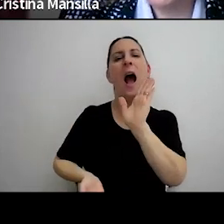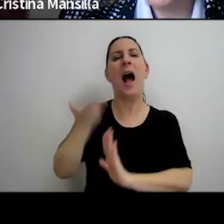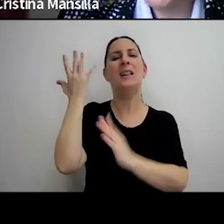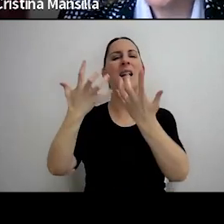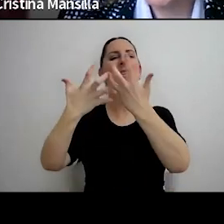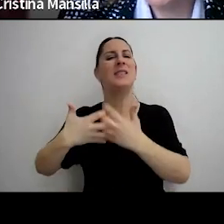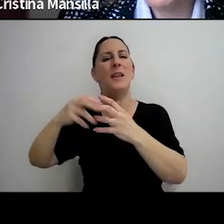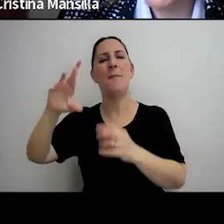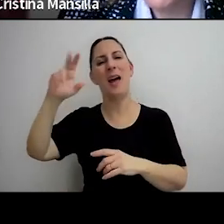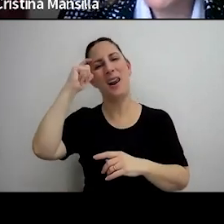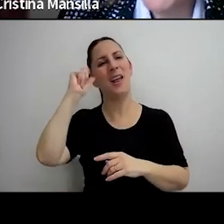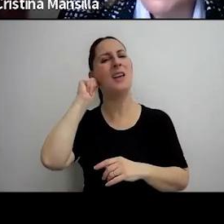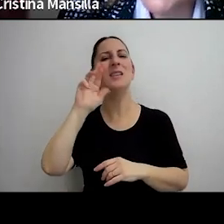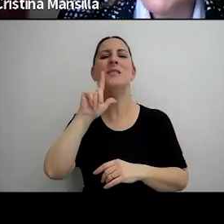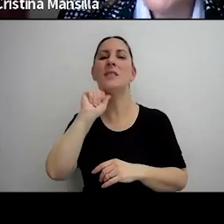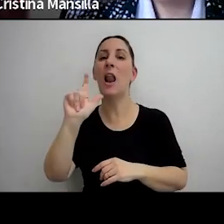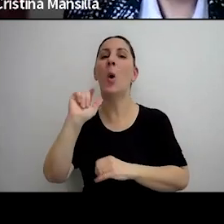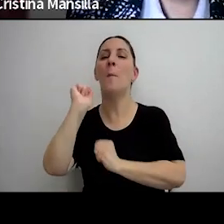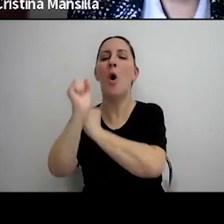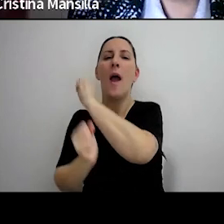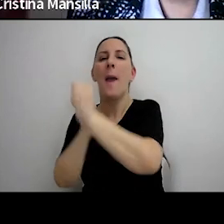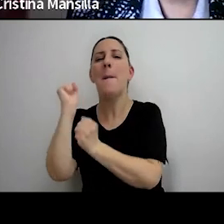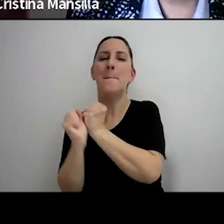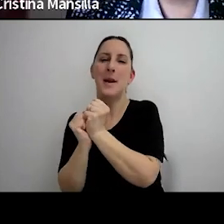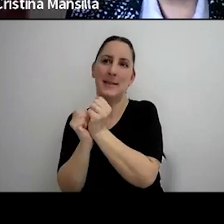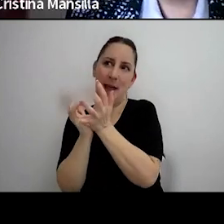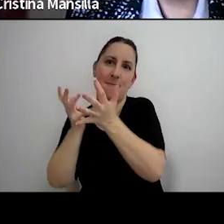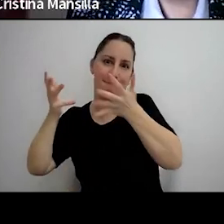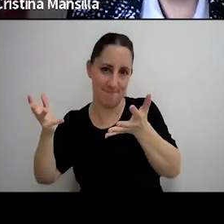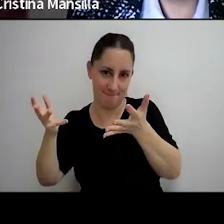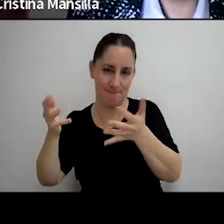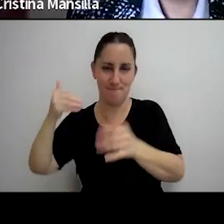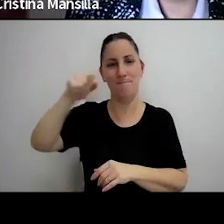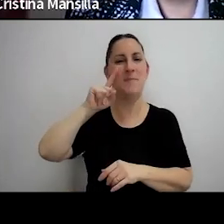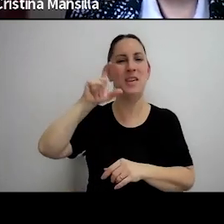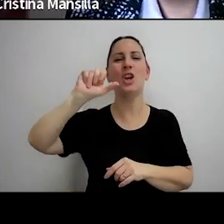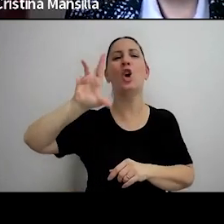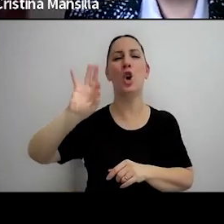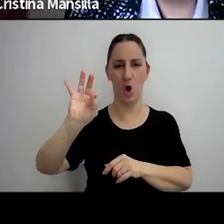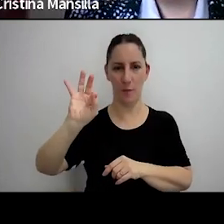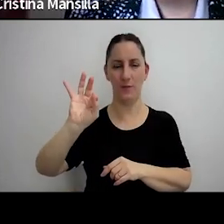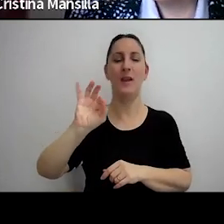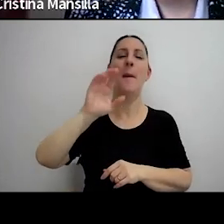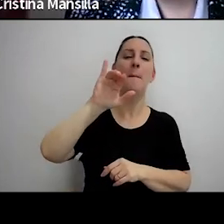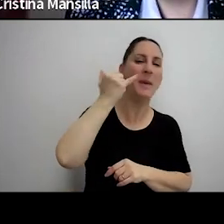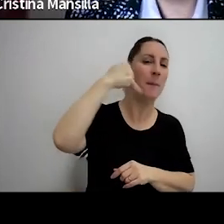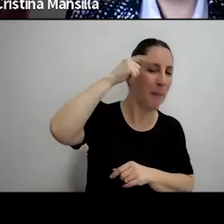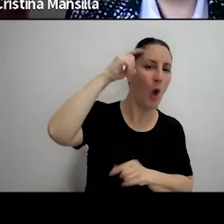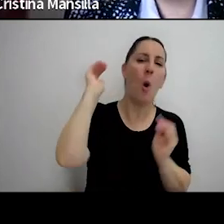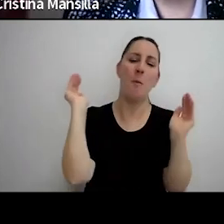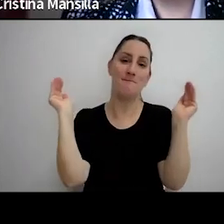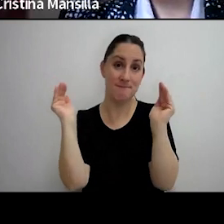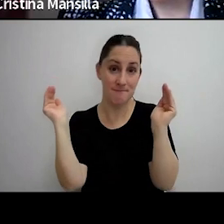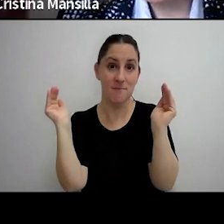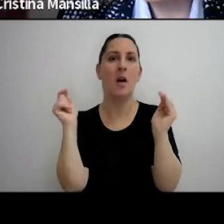registral como microempresas. Ustedes saben que la definición de mediana o microempresa, yo la